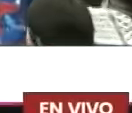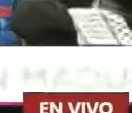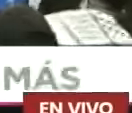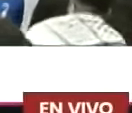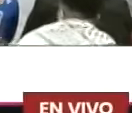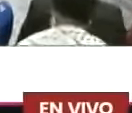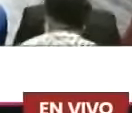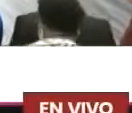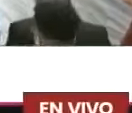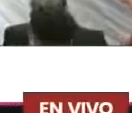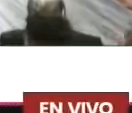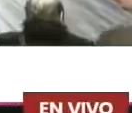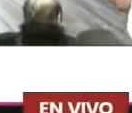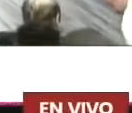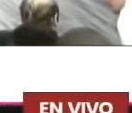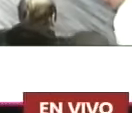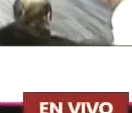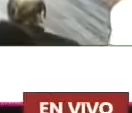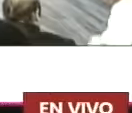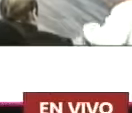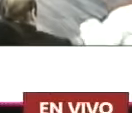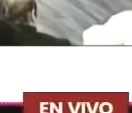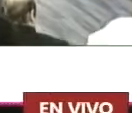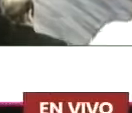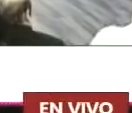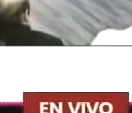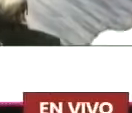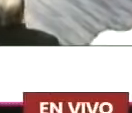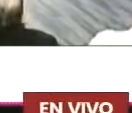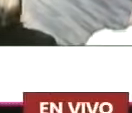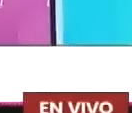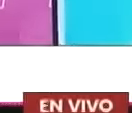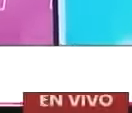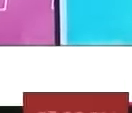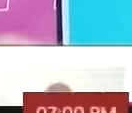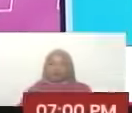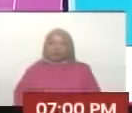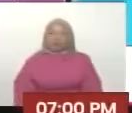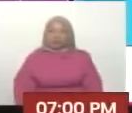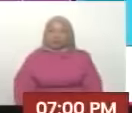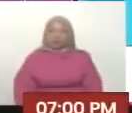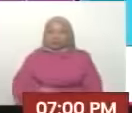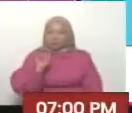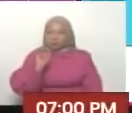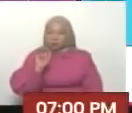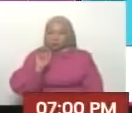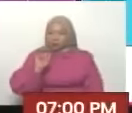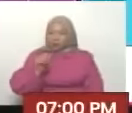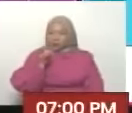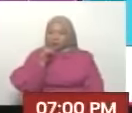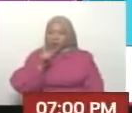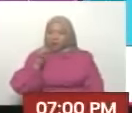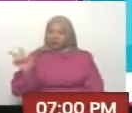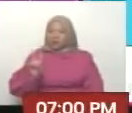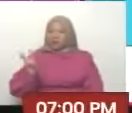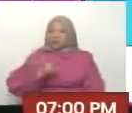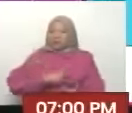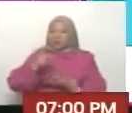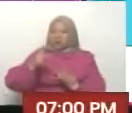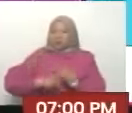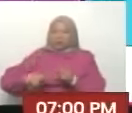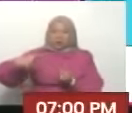con Maduro Más. El único programa puntual de venezolana de